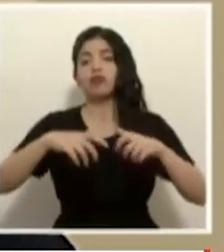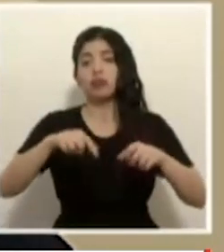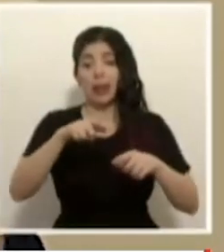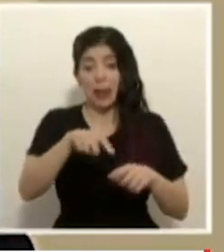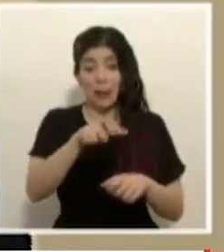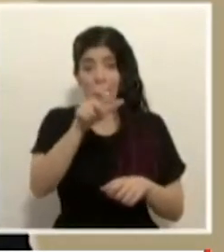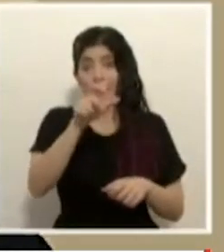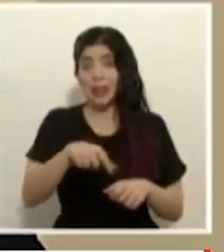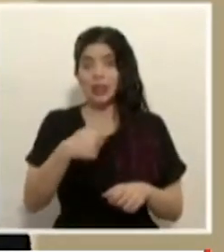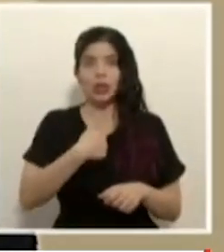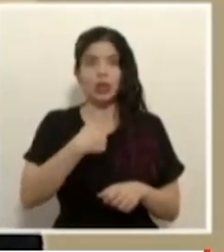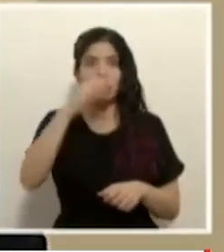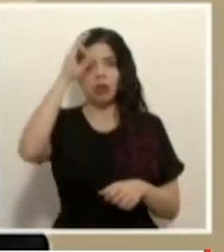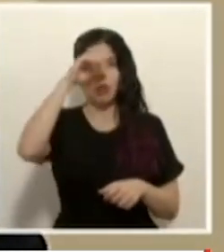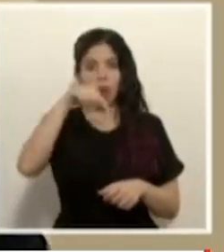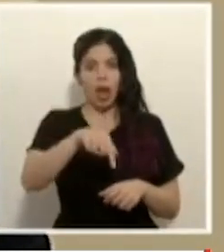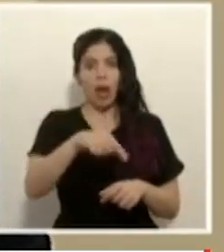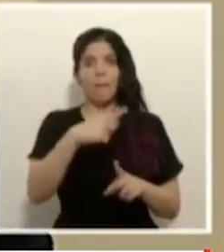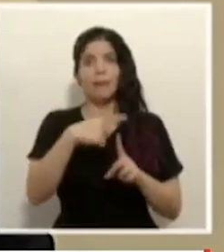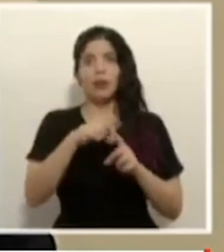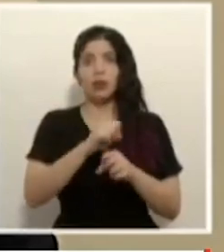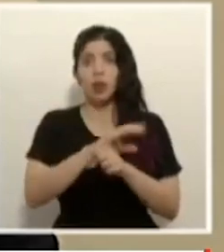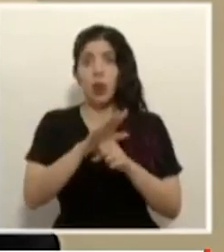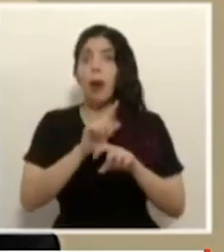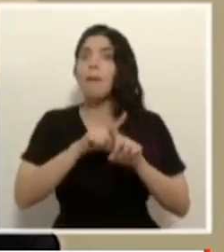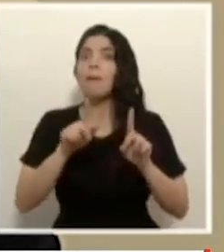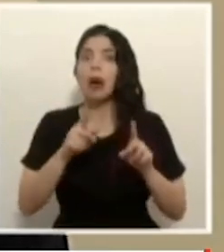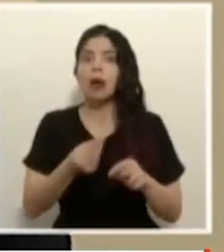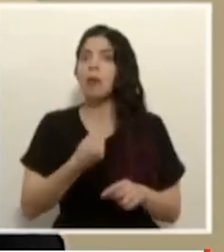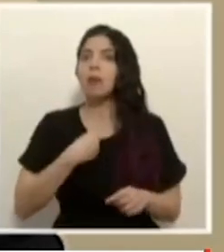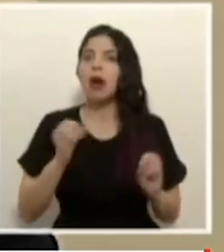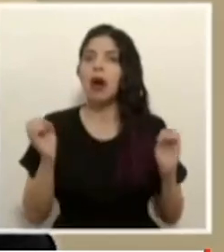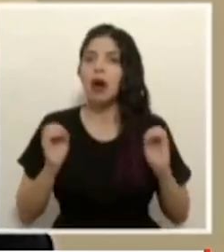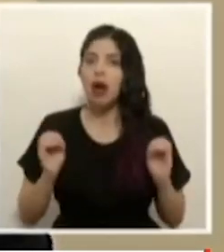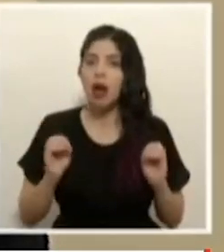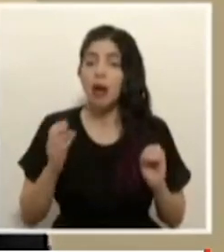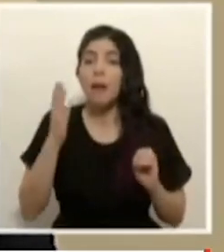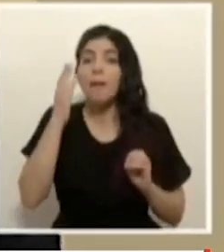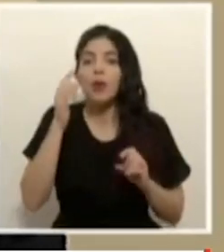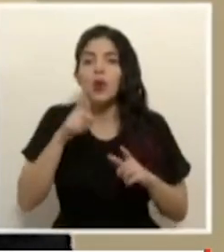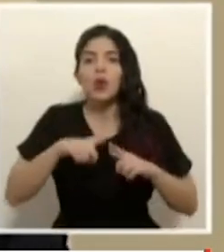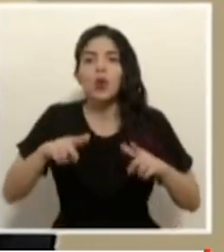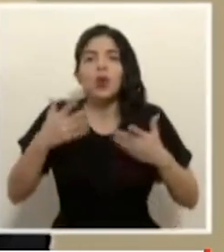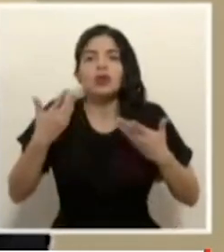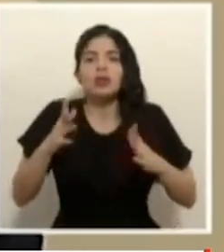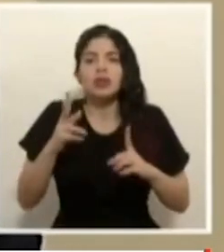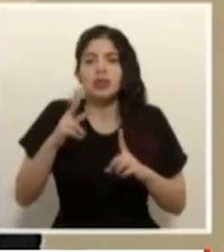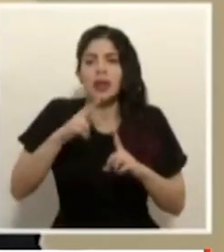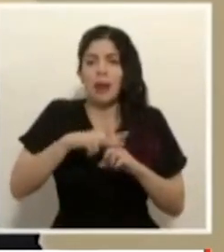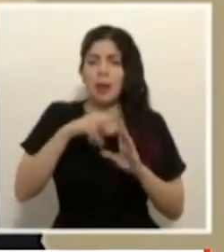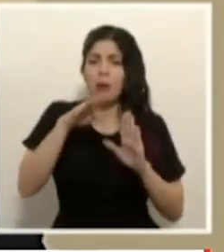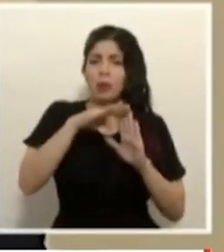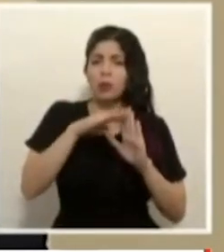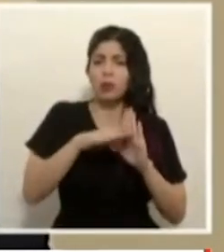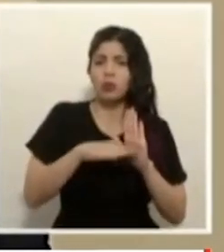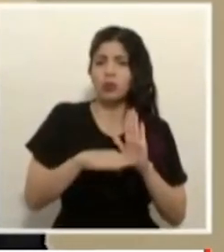persona que no sabía que estaba positiva y aún así en ese hotel no hubo ningún contagio porque era un hotel que había adoptado con mucha